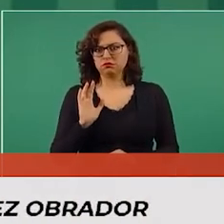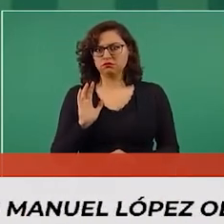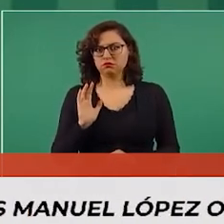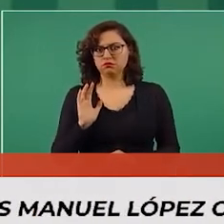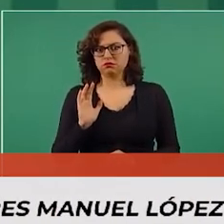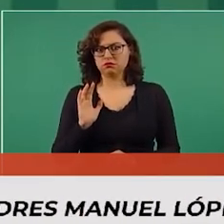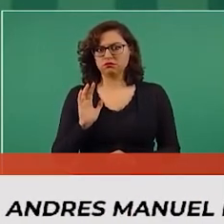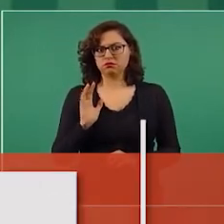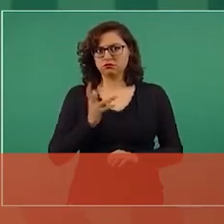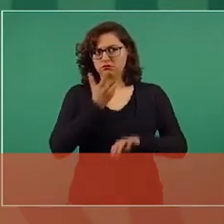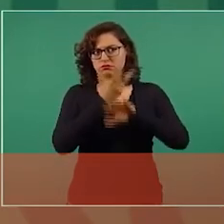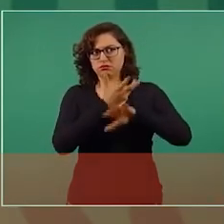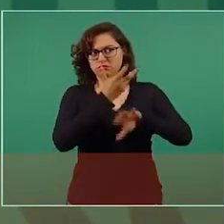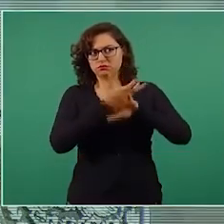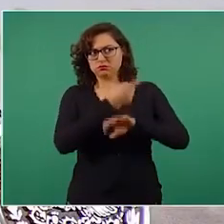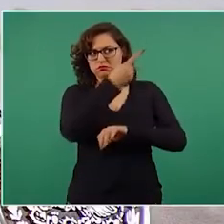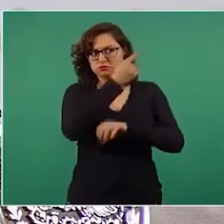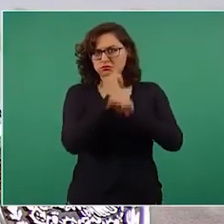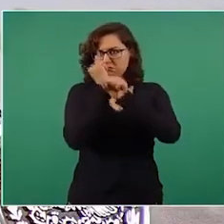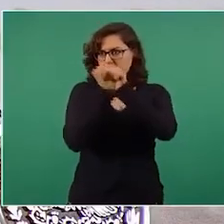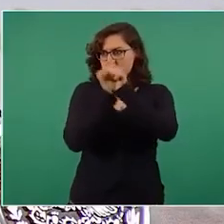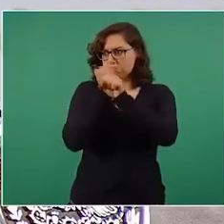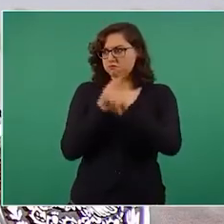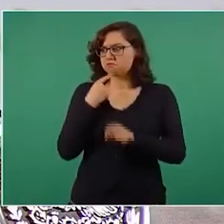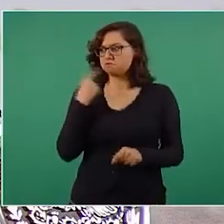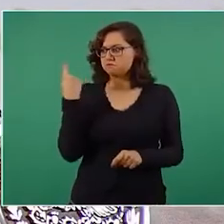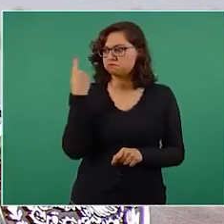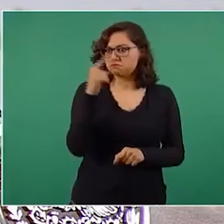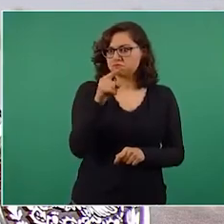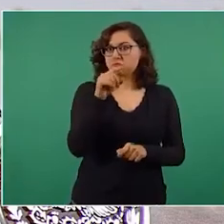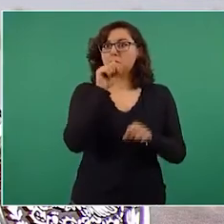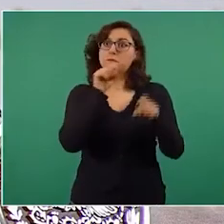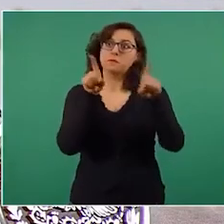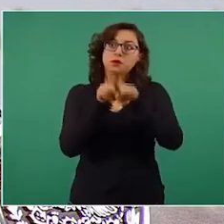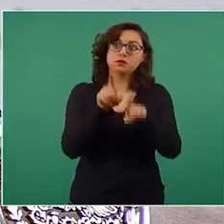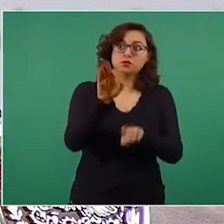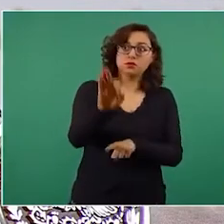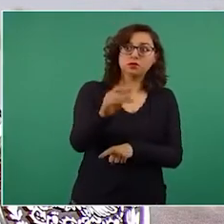quienes están llevando a cabo las acusaciones y con la fiscalía